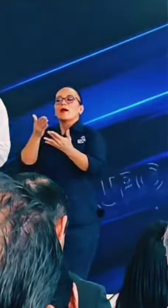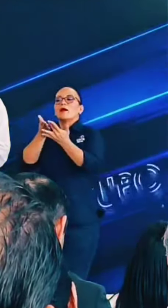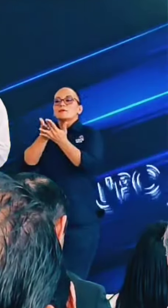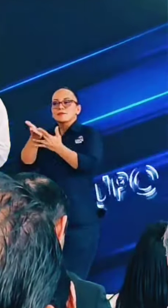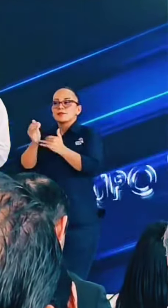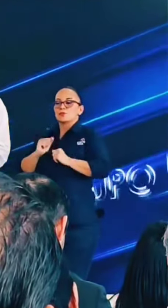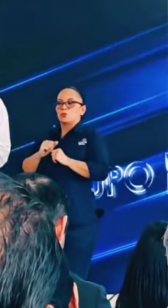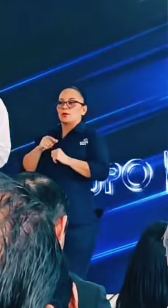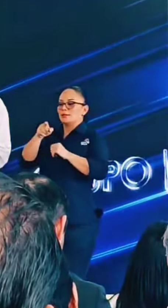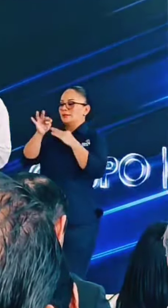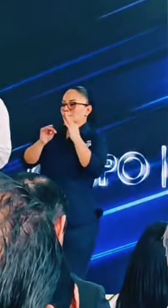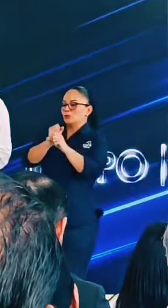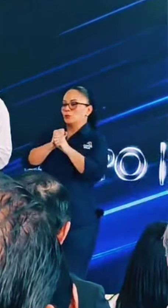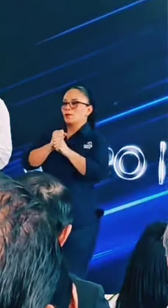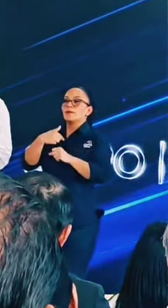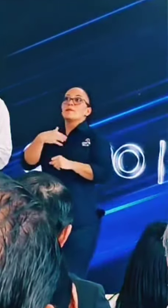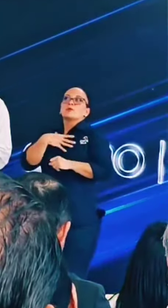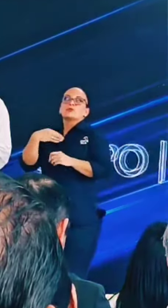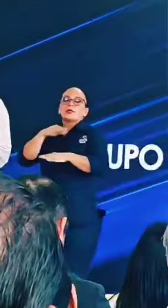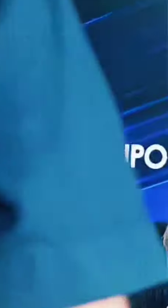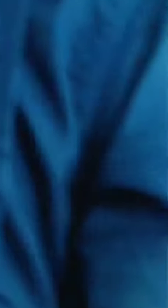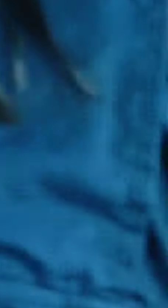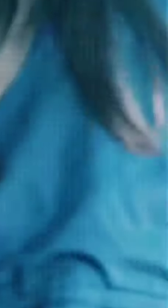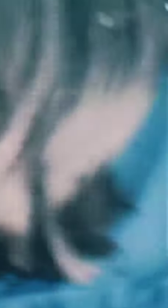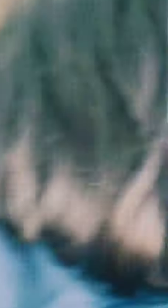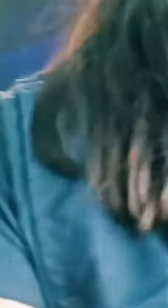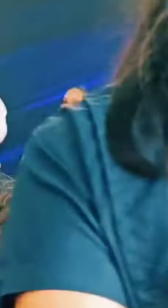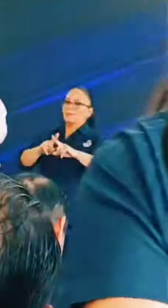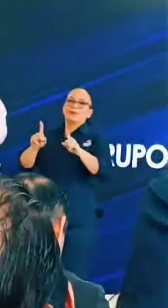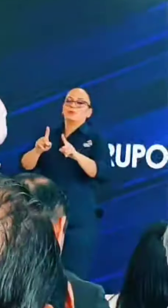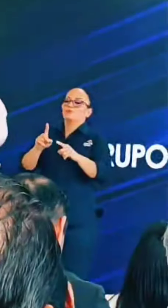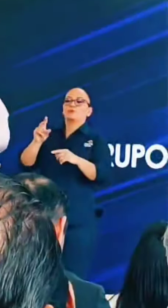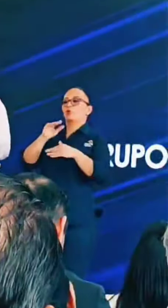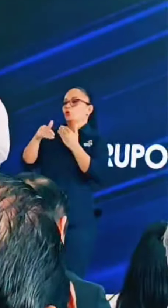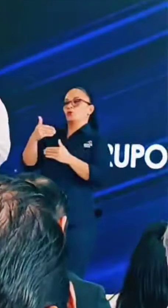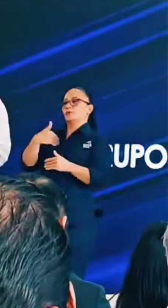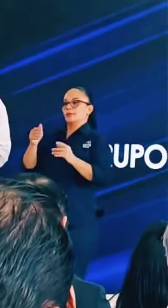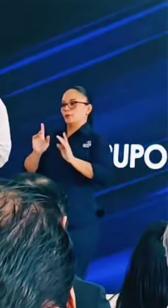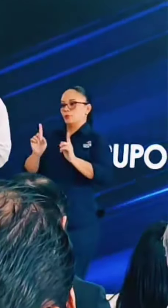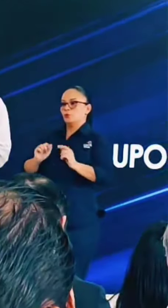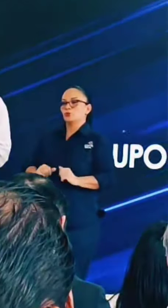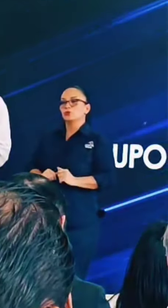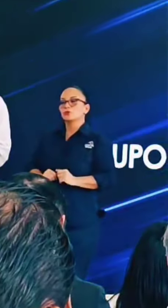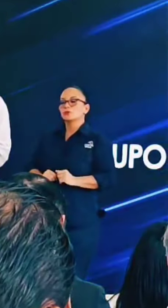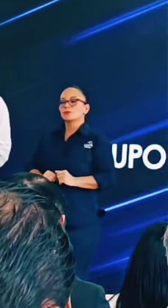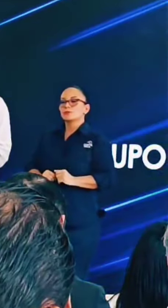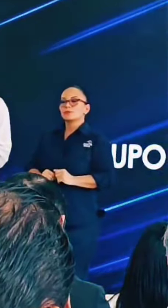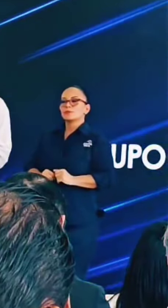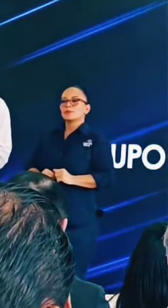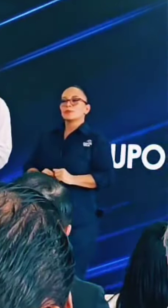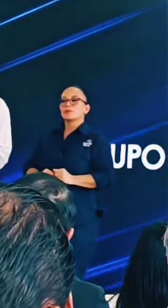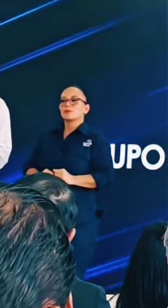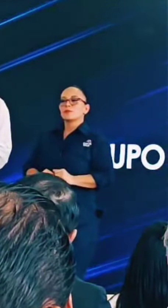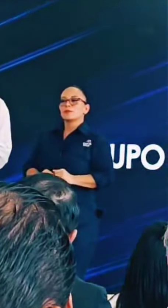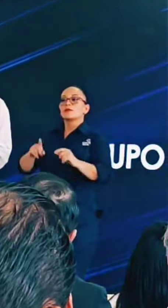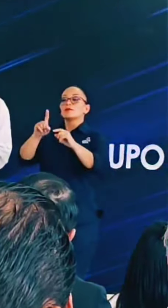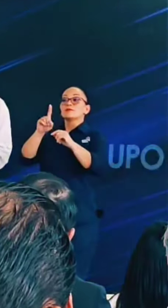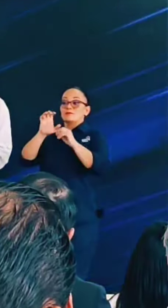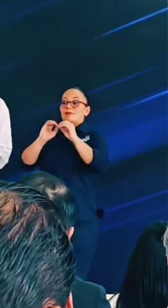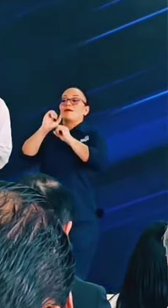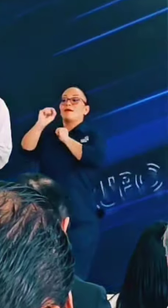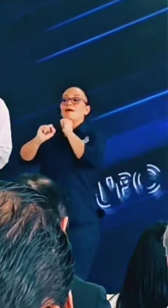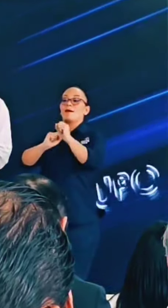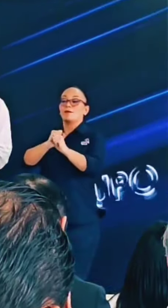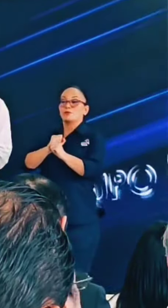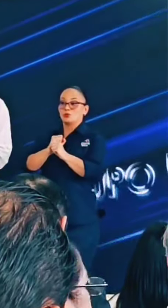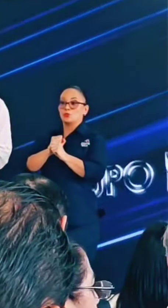a esos seguros. Me encantaría que todos los costarricenses, pero no todos los tenemos. Y a los 100 años del